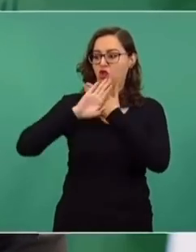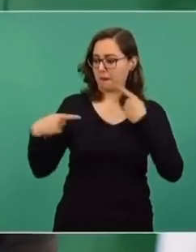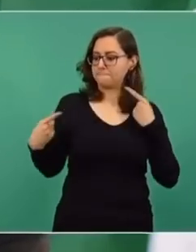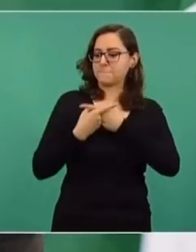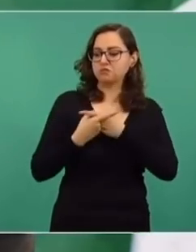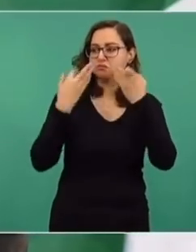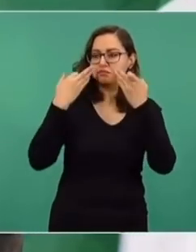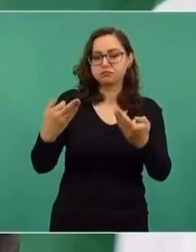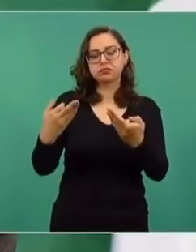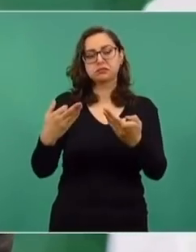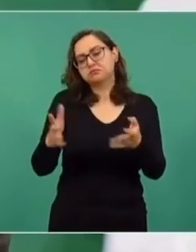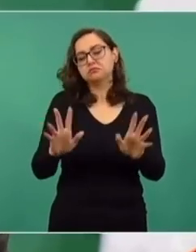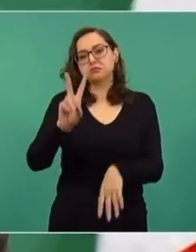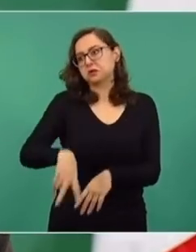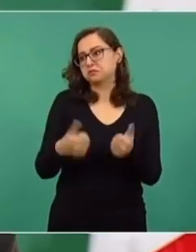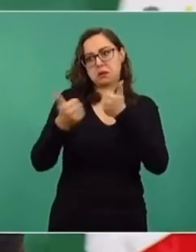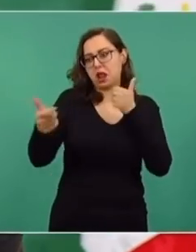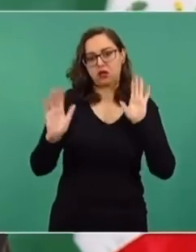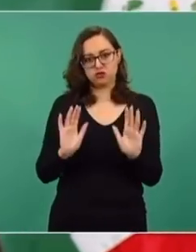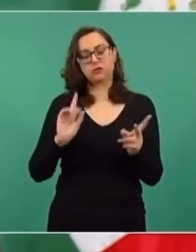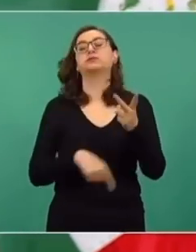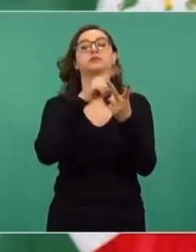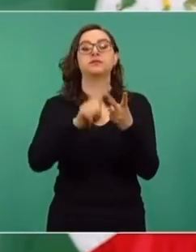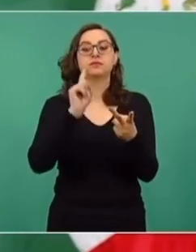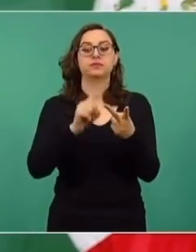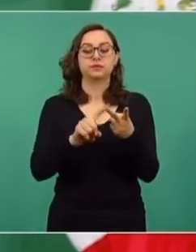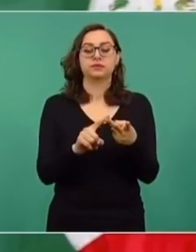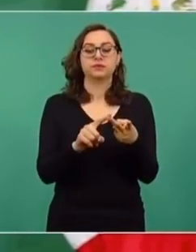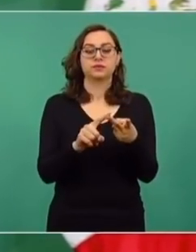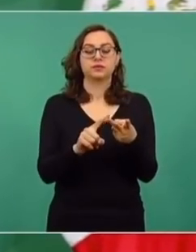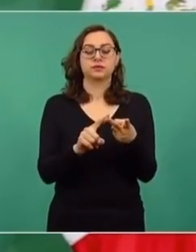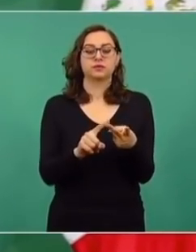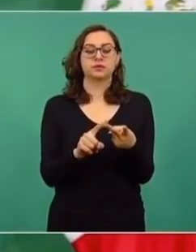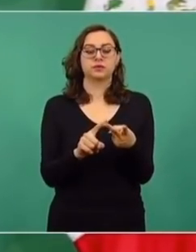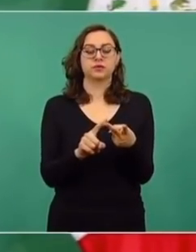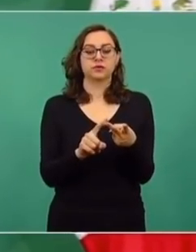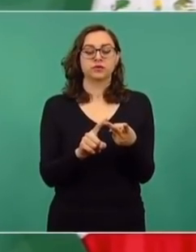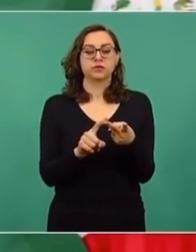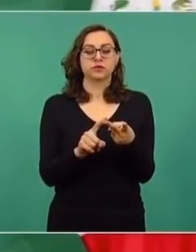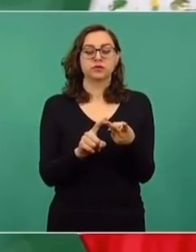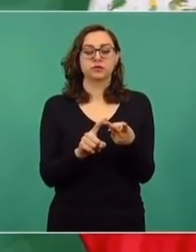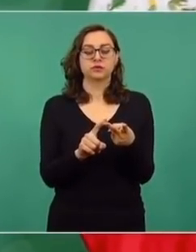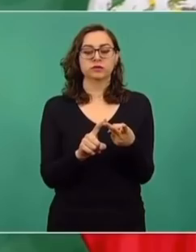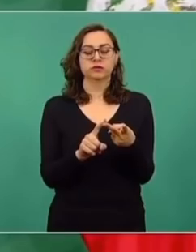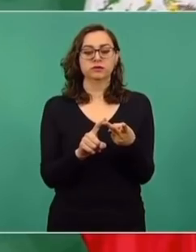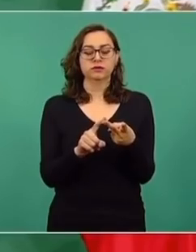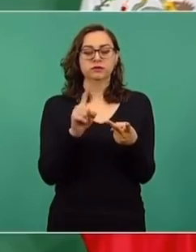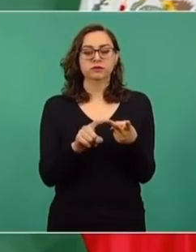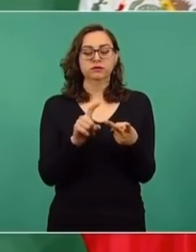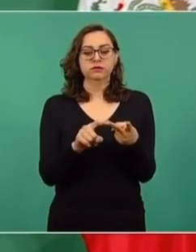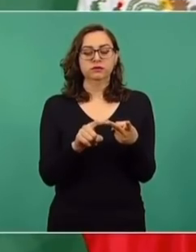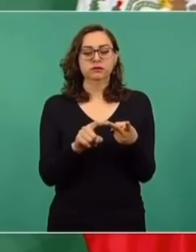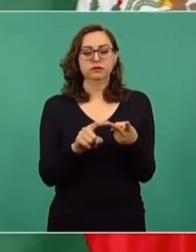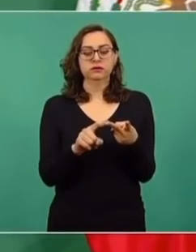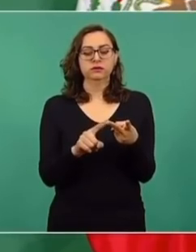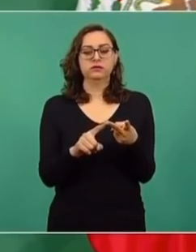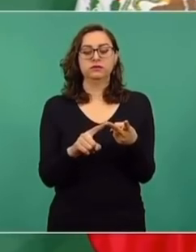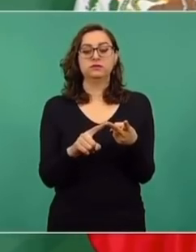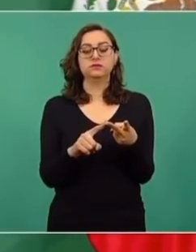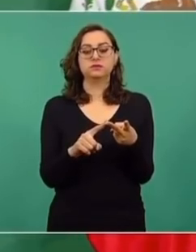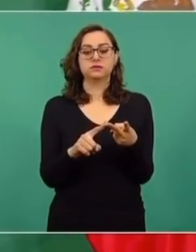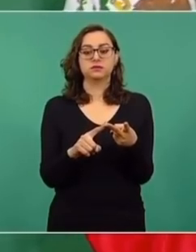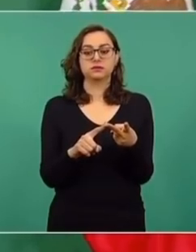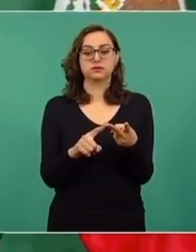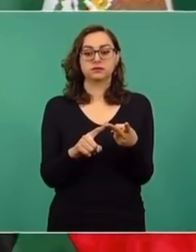es de que hace falta todavía el